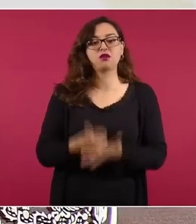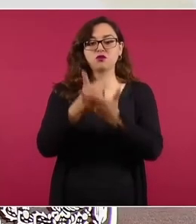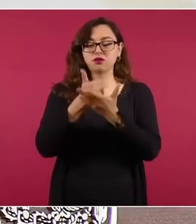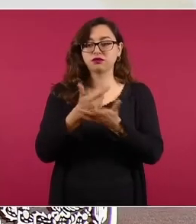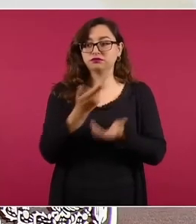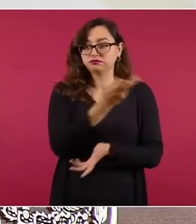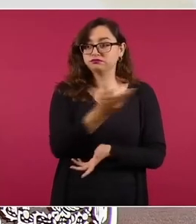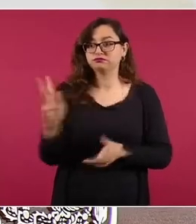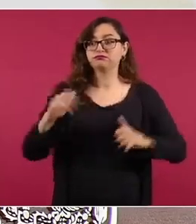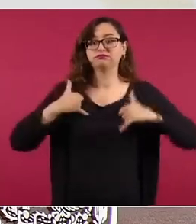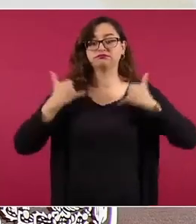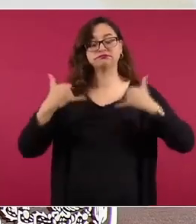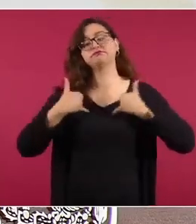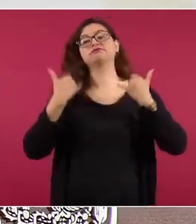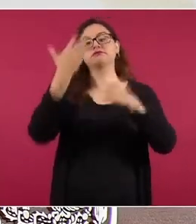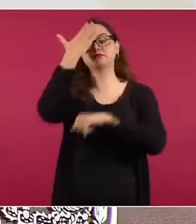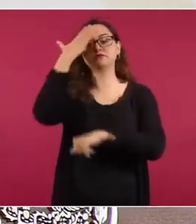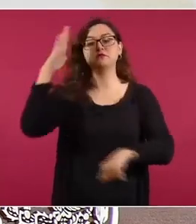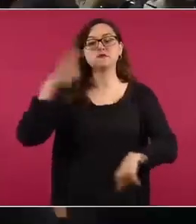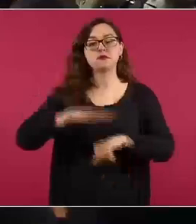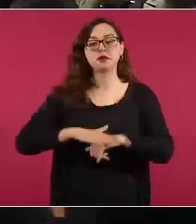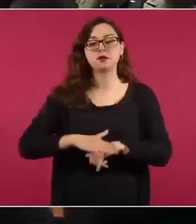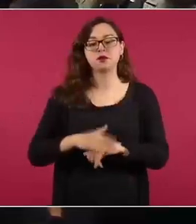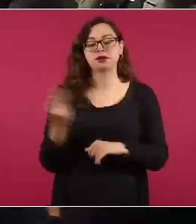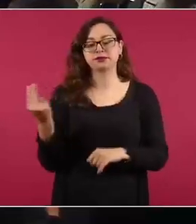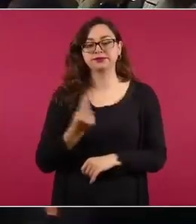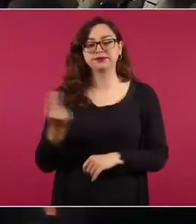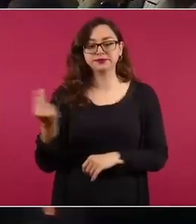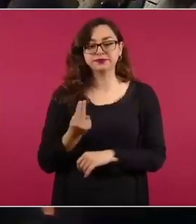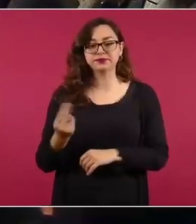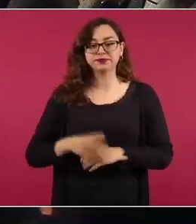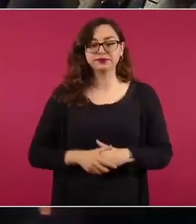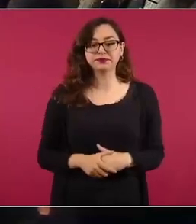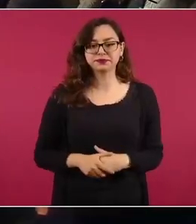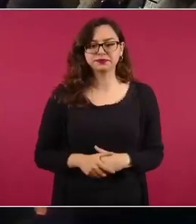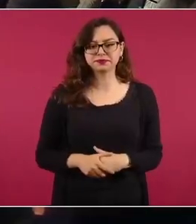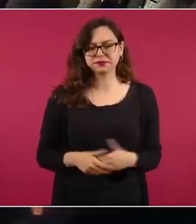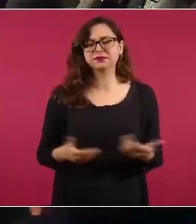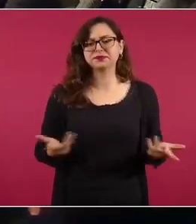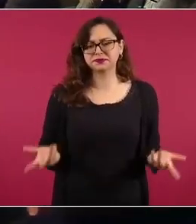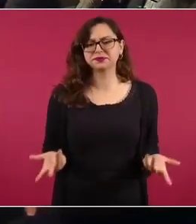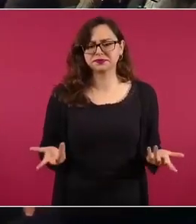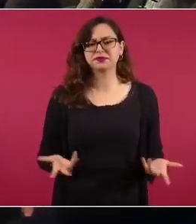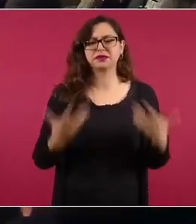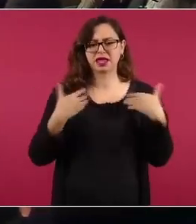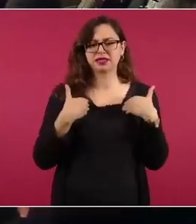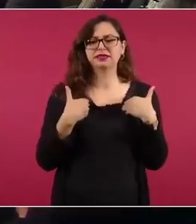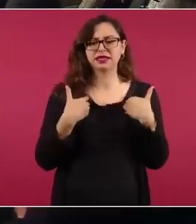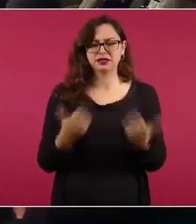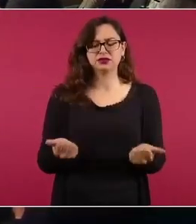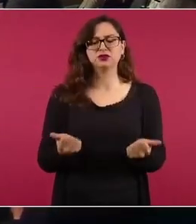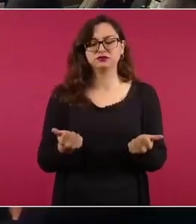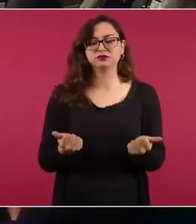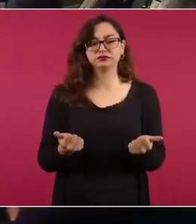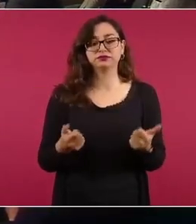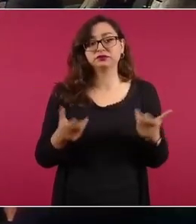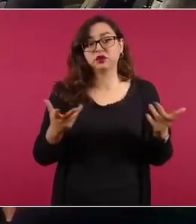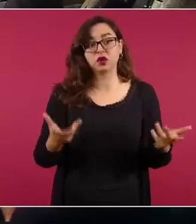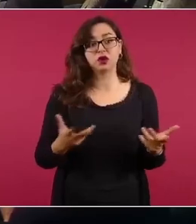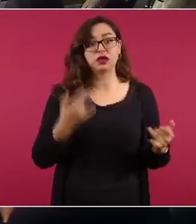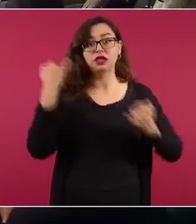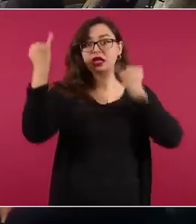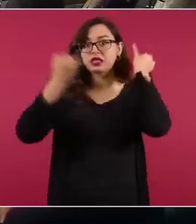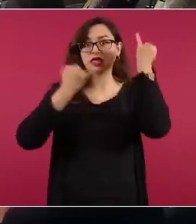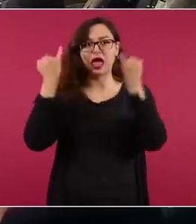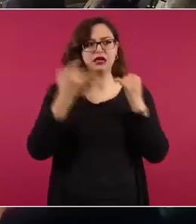entonces yo entiendo pues que hay muchísimas interpretaciones y la